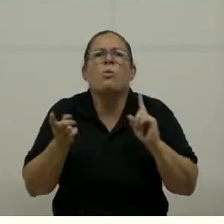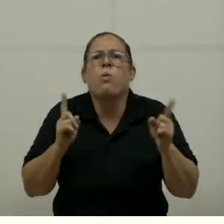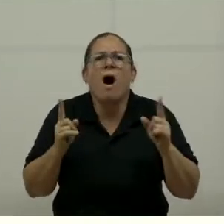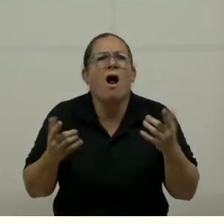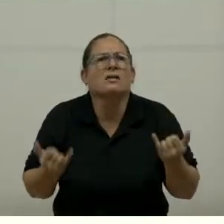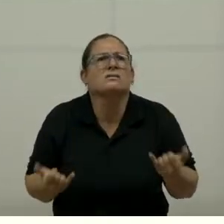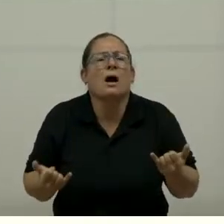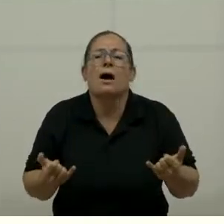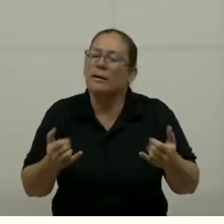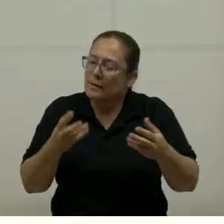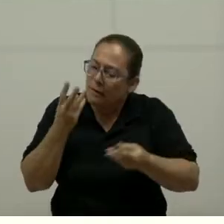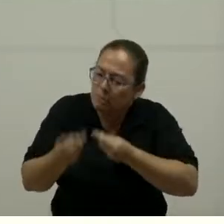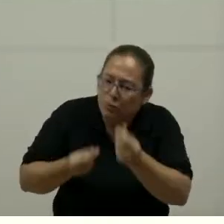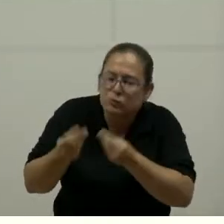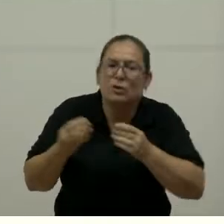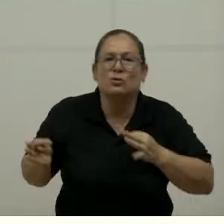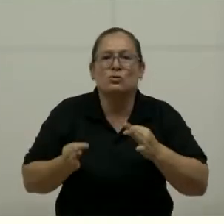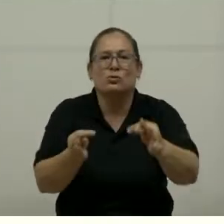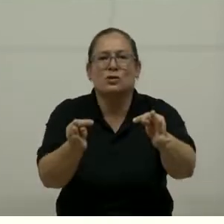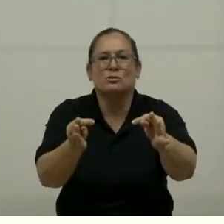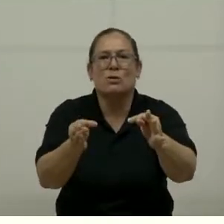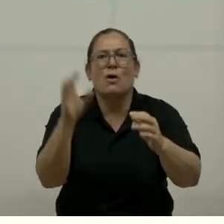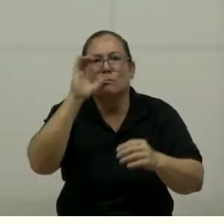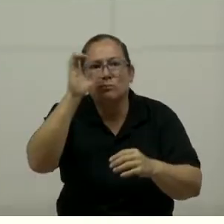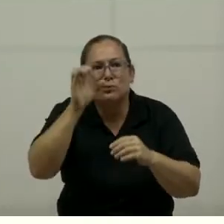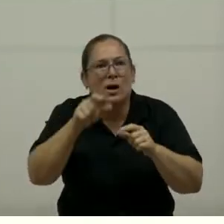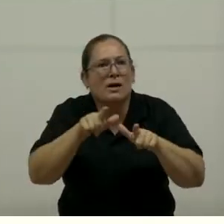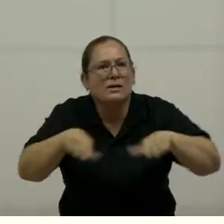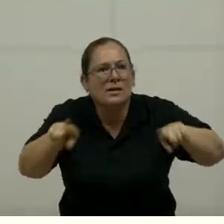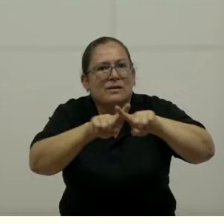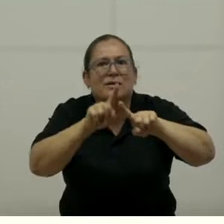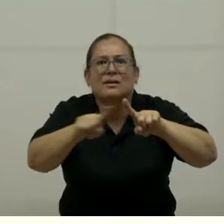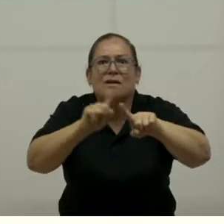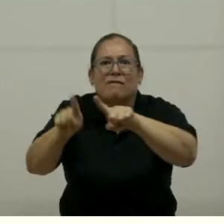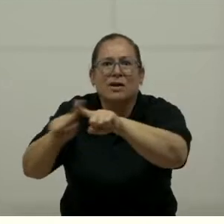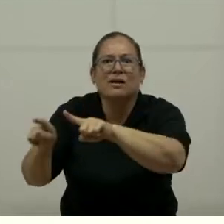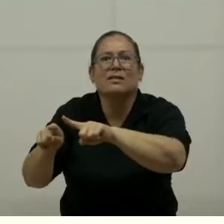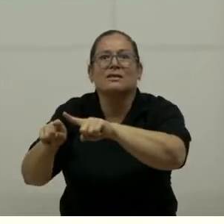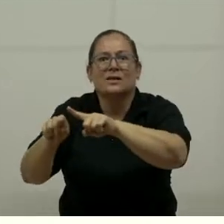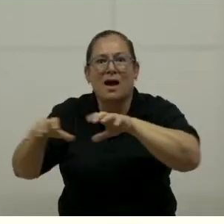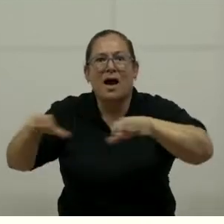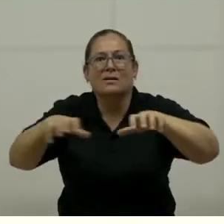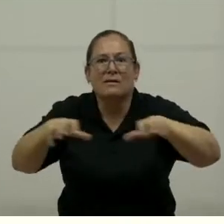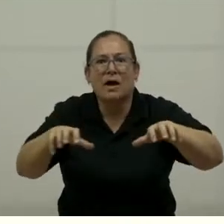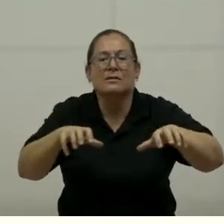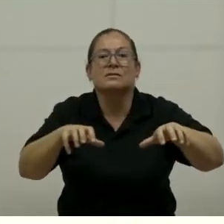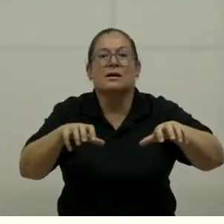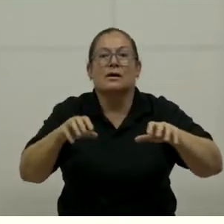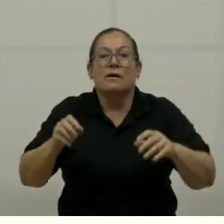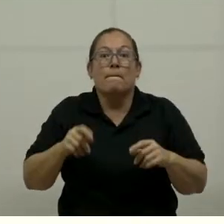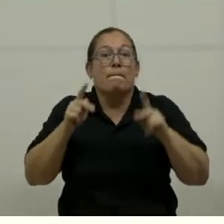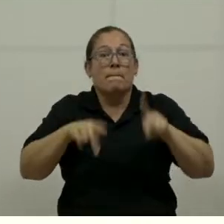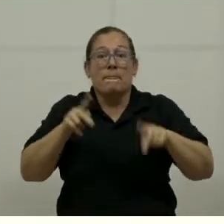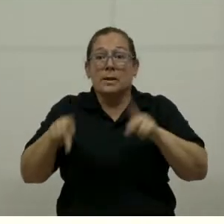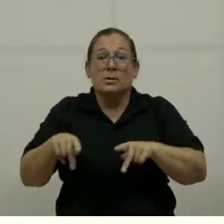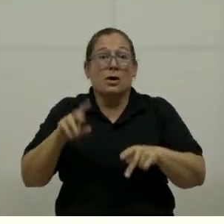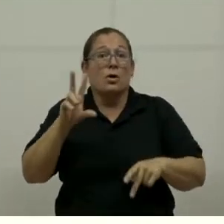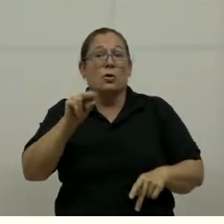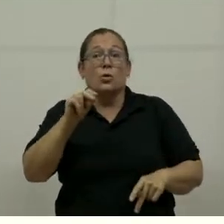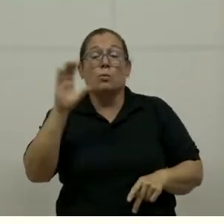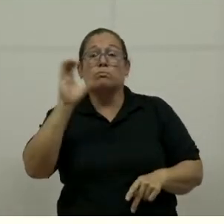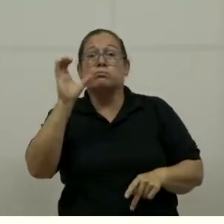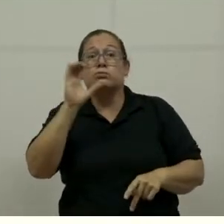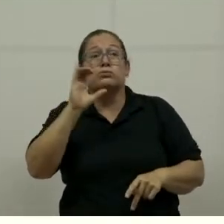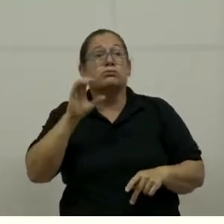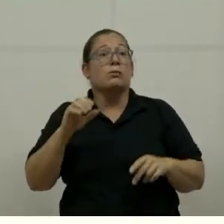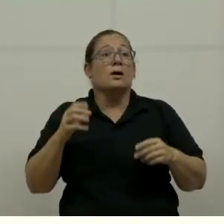brindar las posibilidades y las herramientas para que los turistas puedan generar contenido. Ya las personas no están buscando información, lo